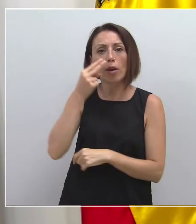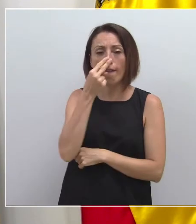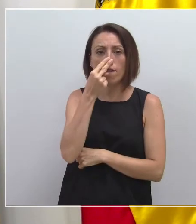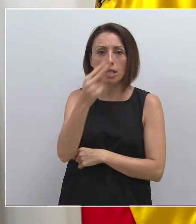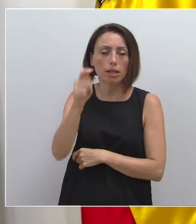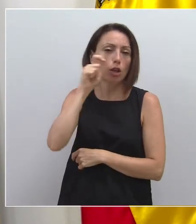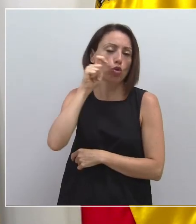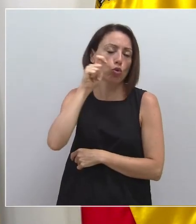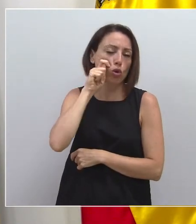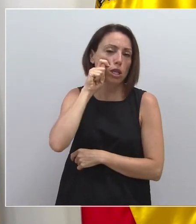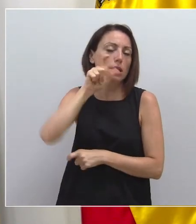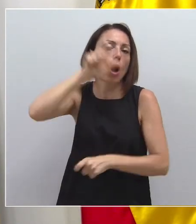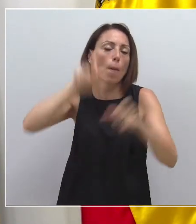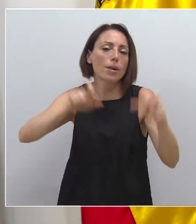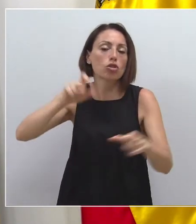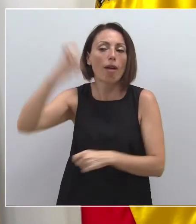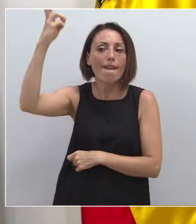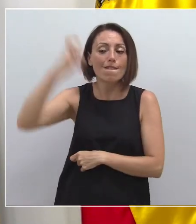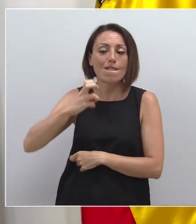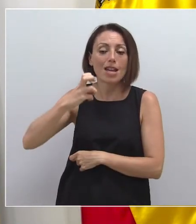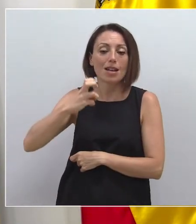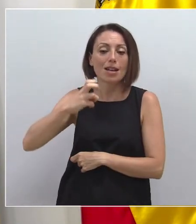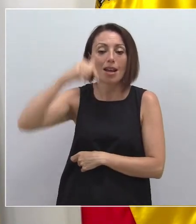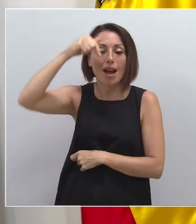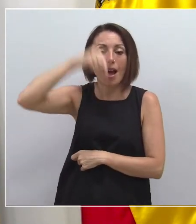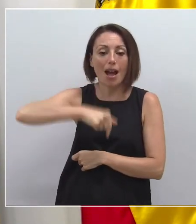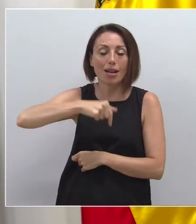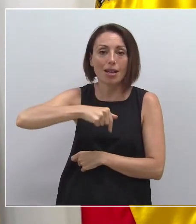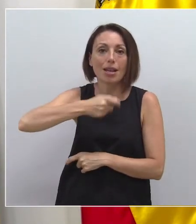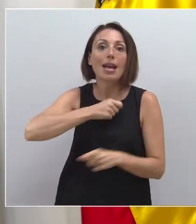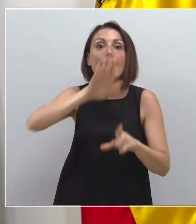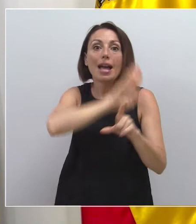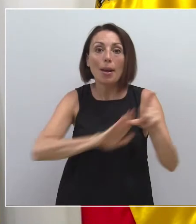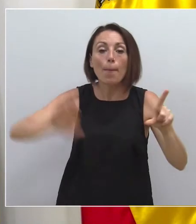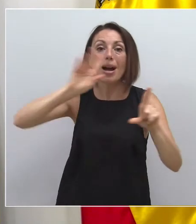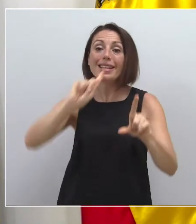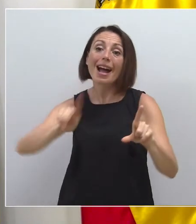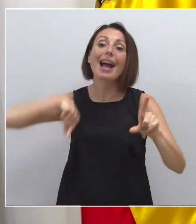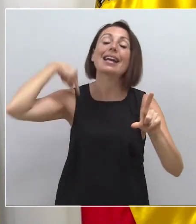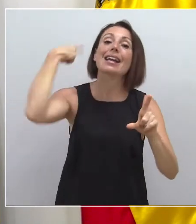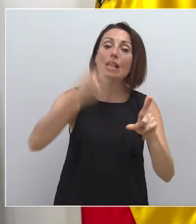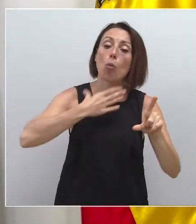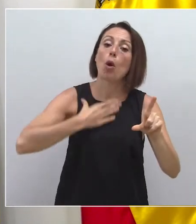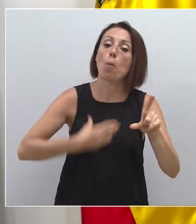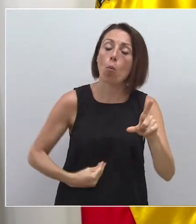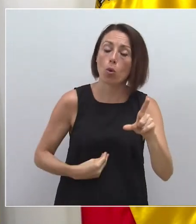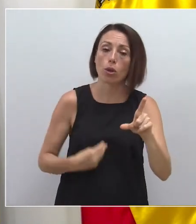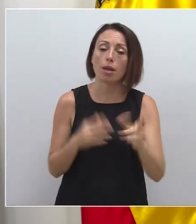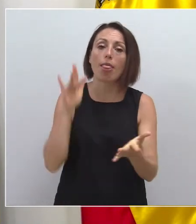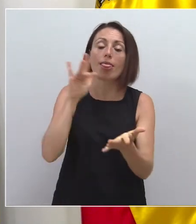o de turistas o de personas que finalmente van a ubicarse durante el tiempo que corresponda